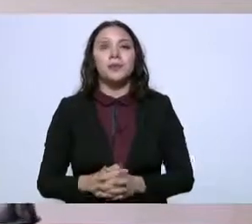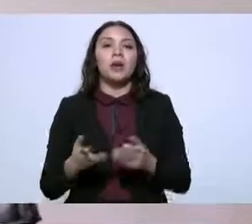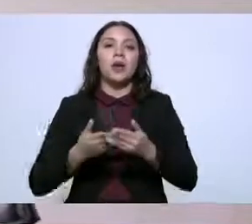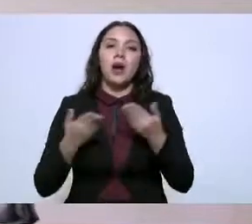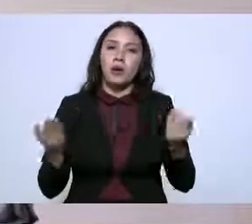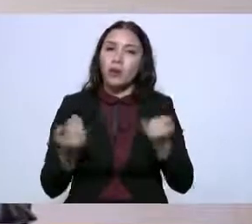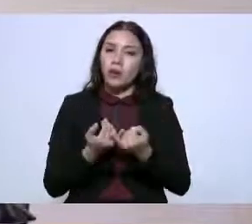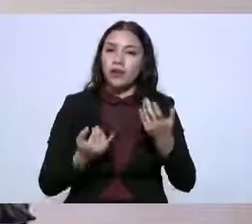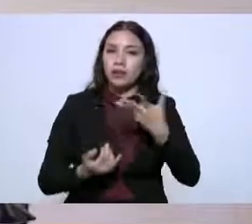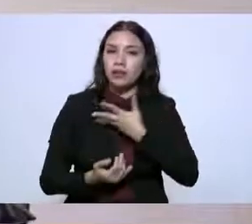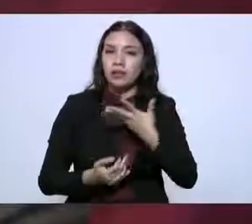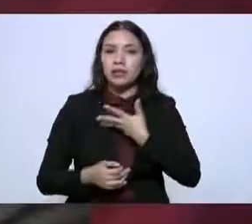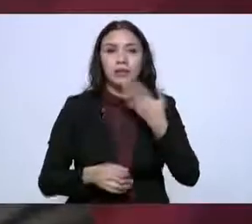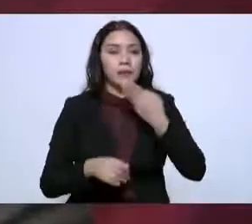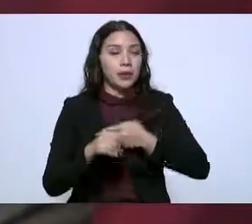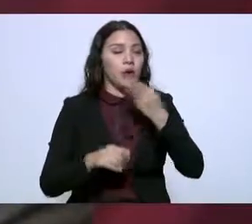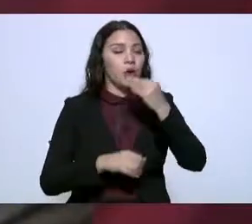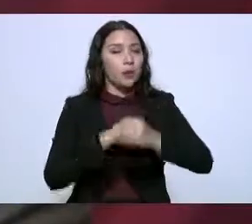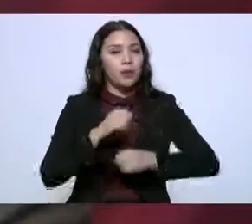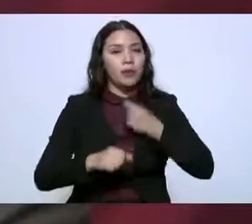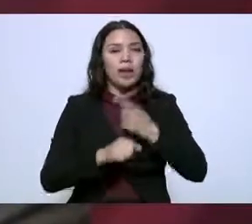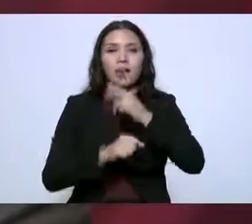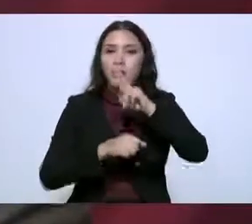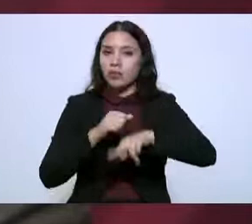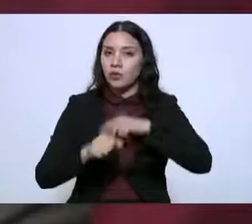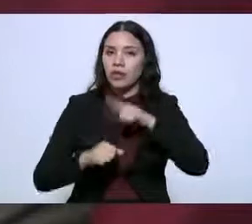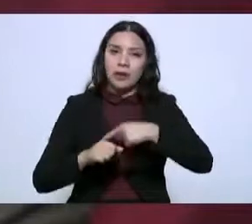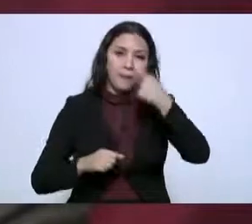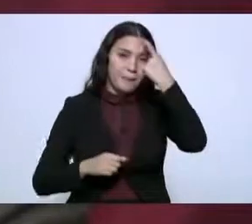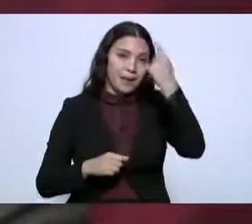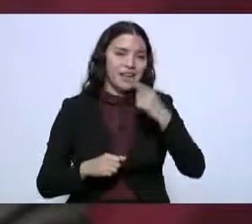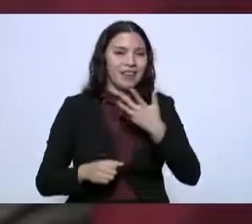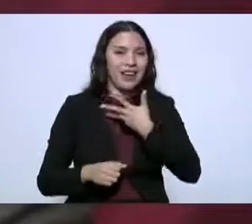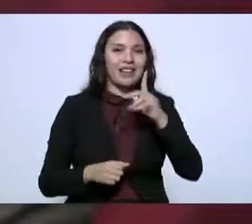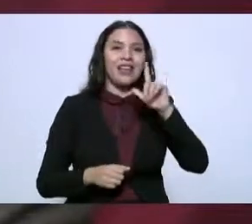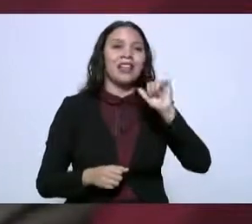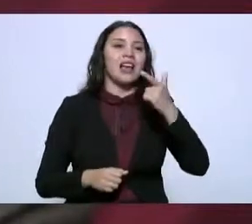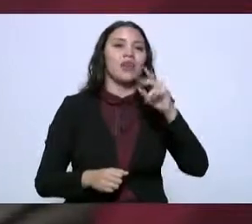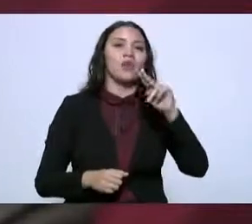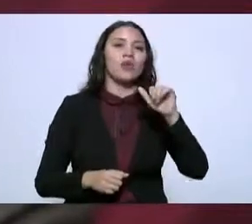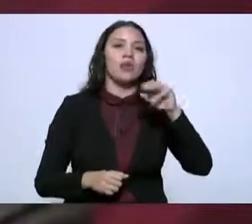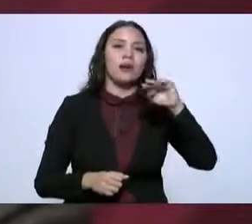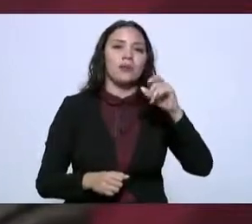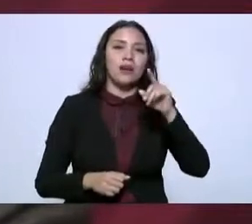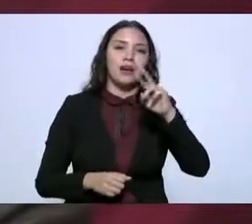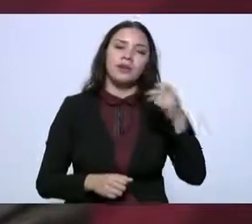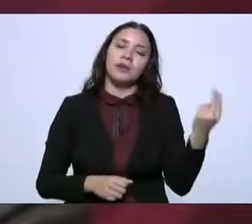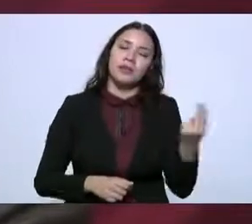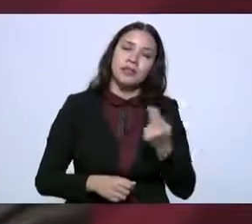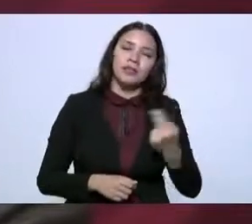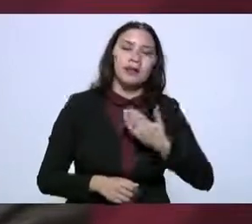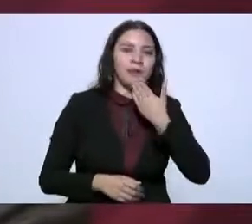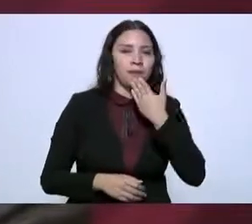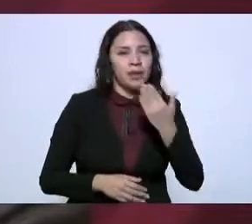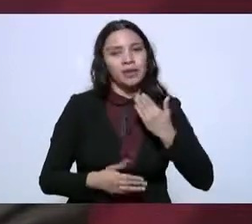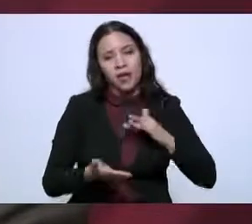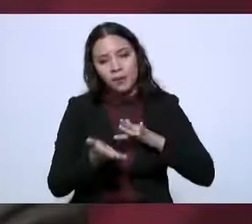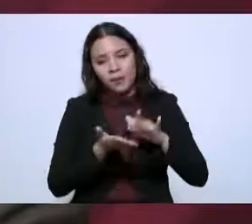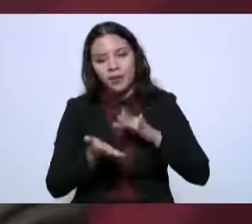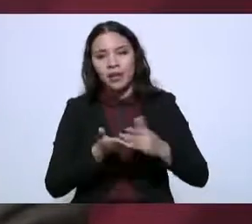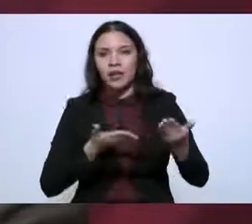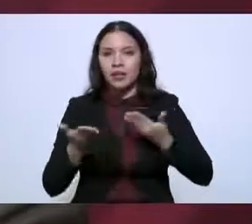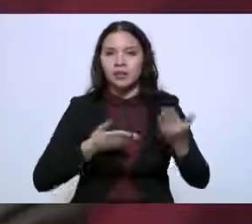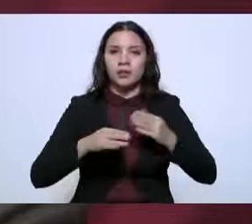Tenemos esta gran oportunidad natural de tener la Laguna Madre, pero necesitamos también gestionarla correctamente